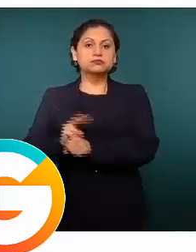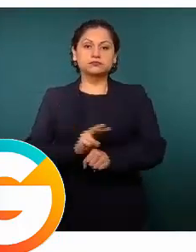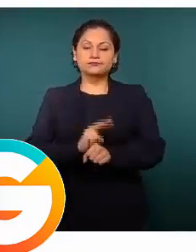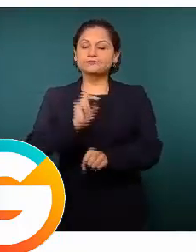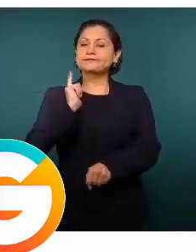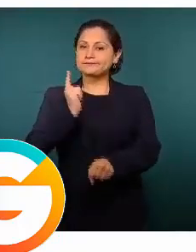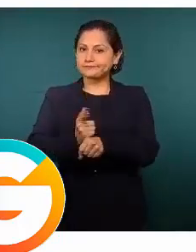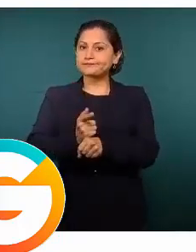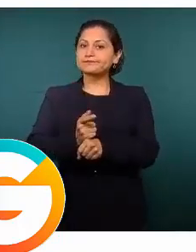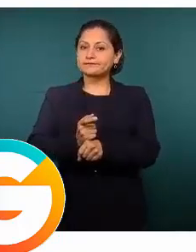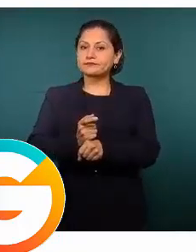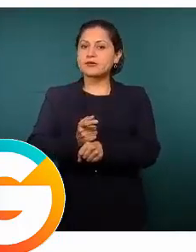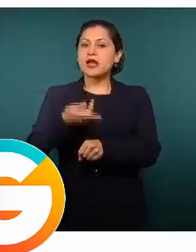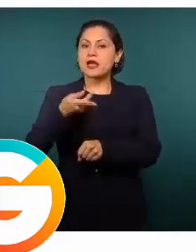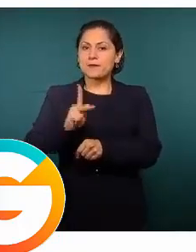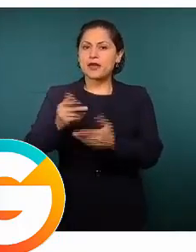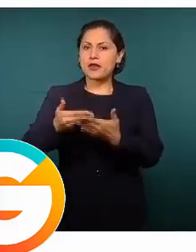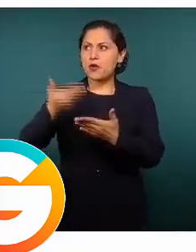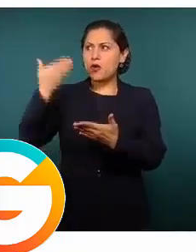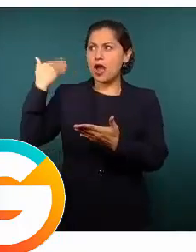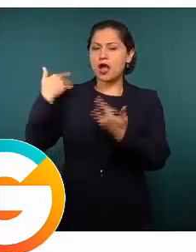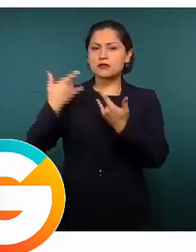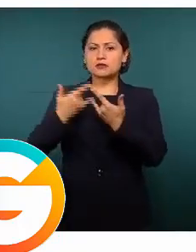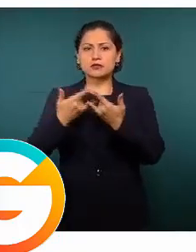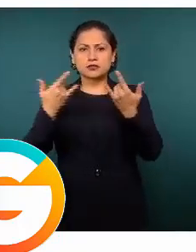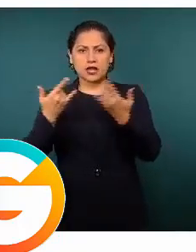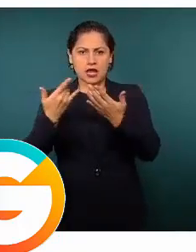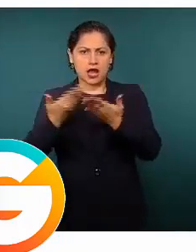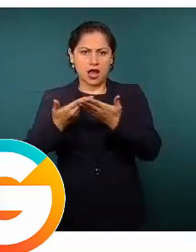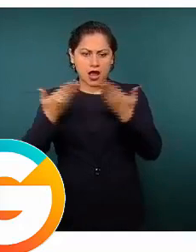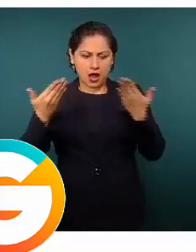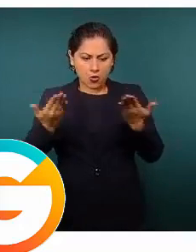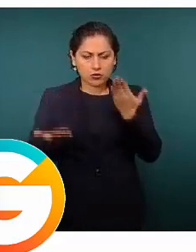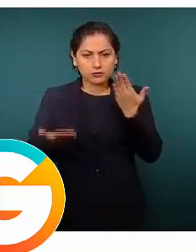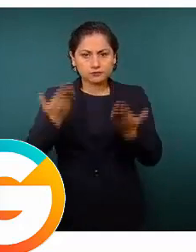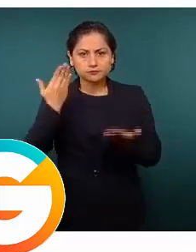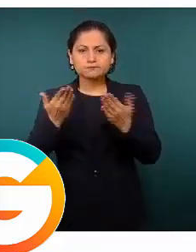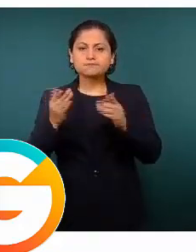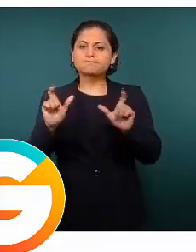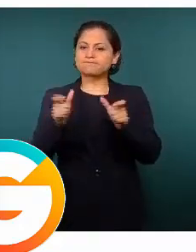también a la baja. Aquí vemos los acumulados,